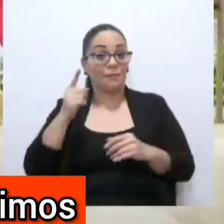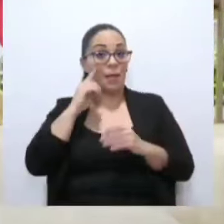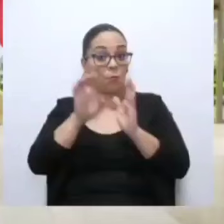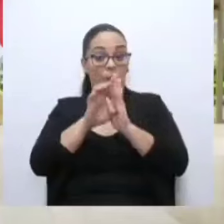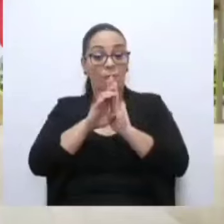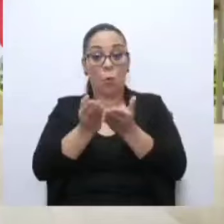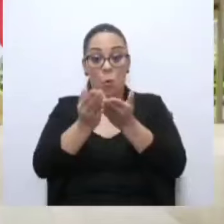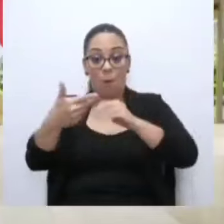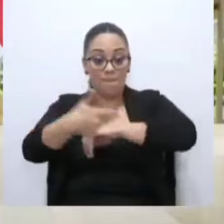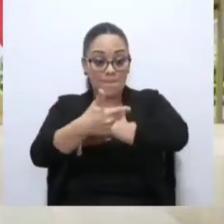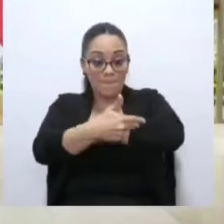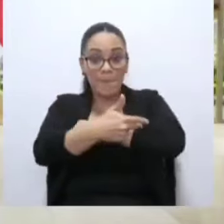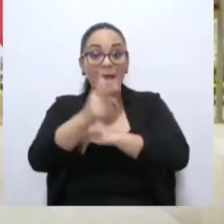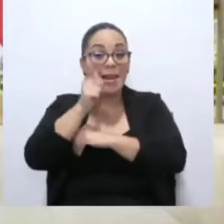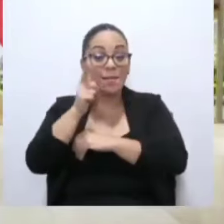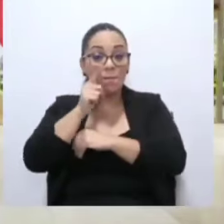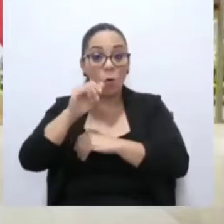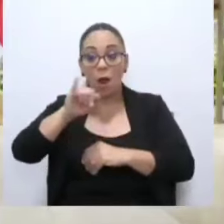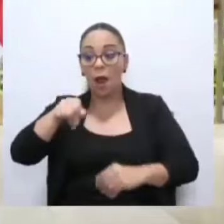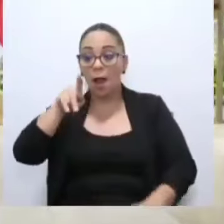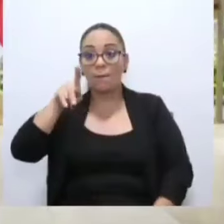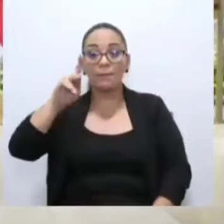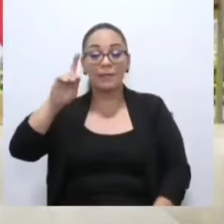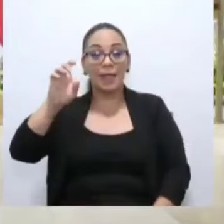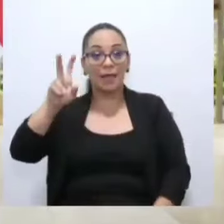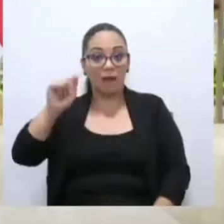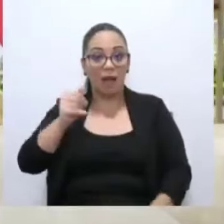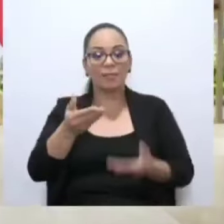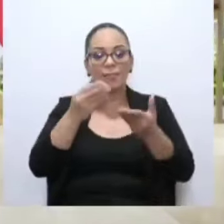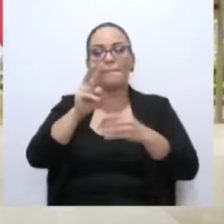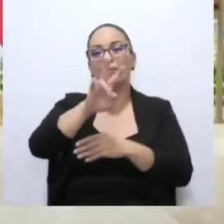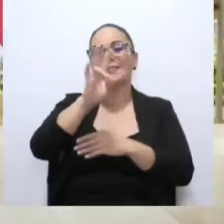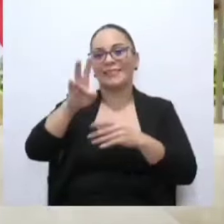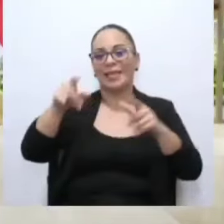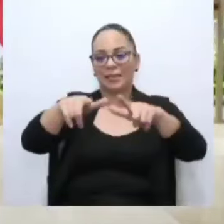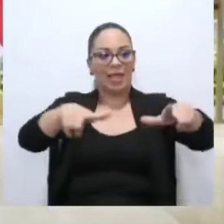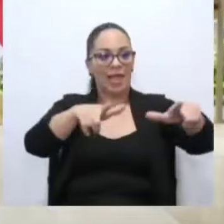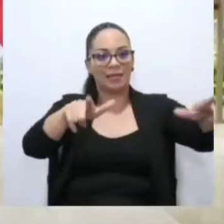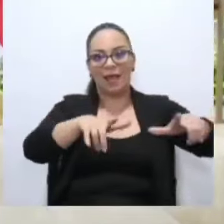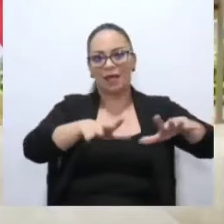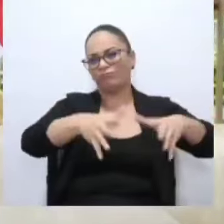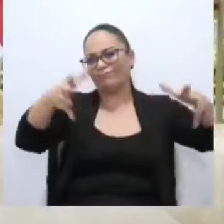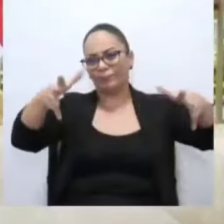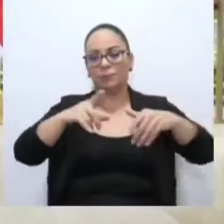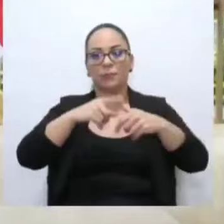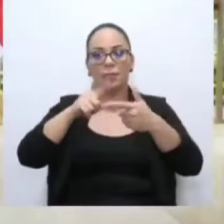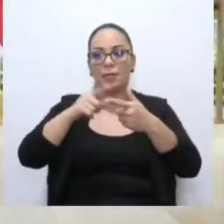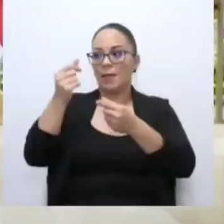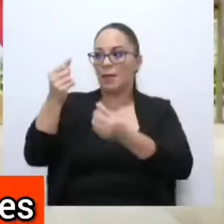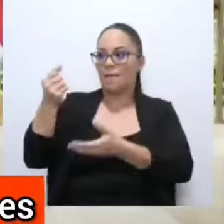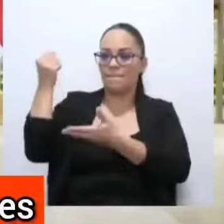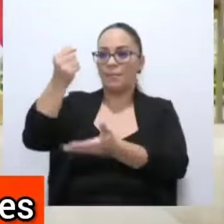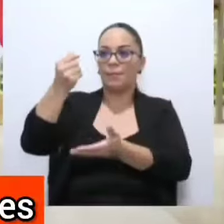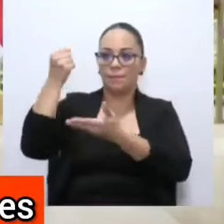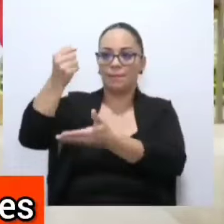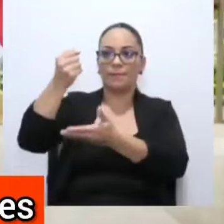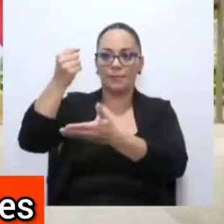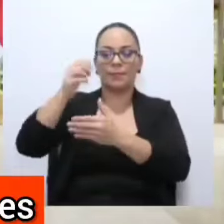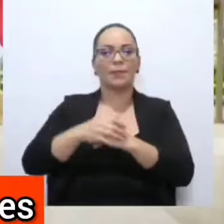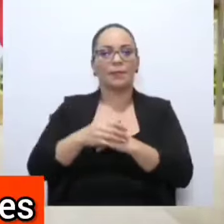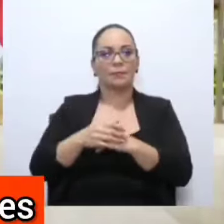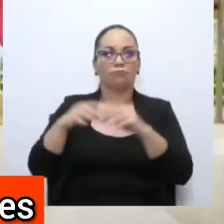dijimos, Habdeba pone 27 hectáreas y inversionistas de enorme